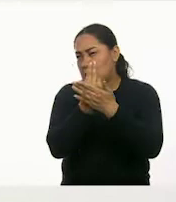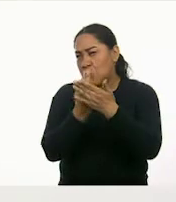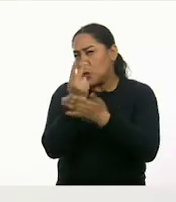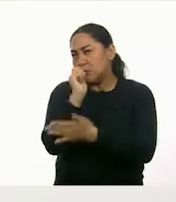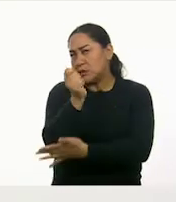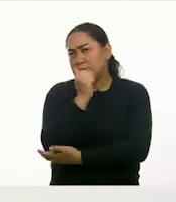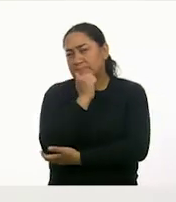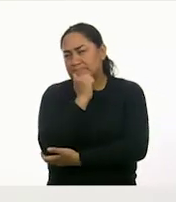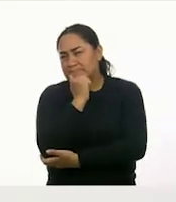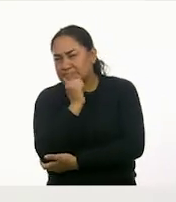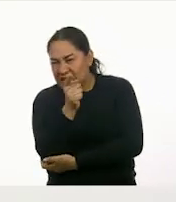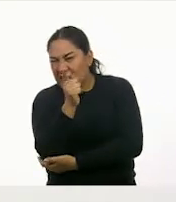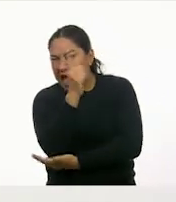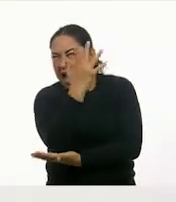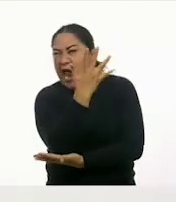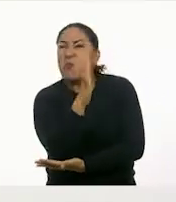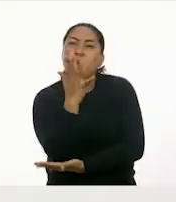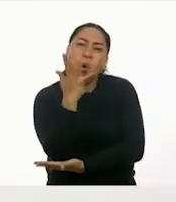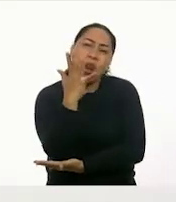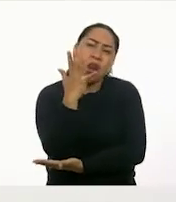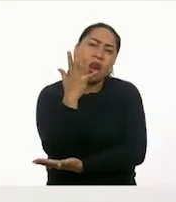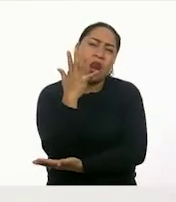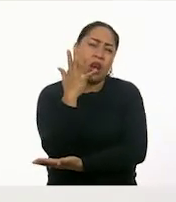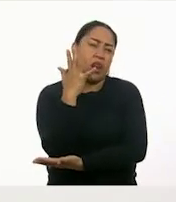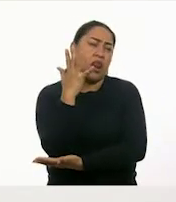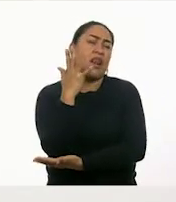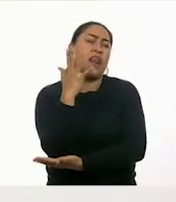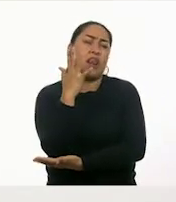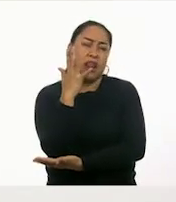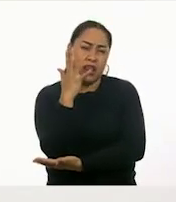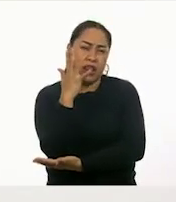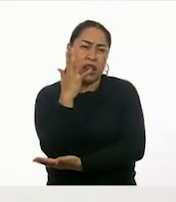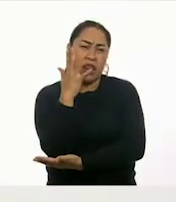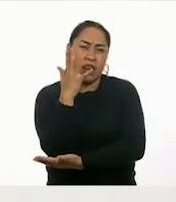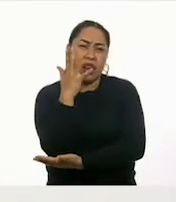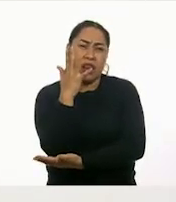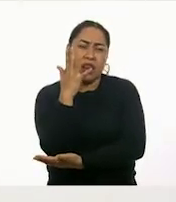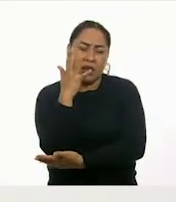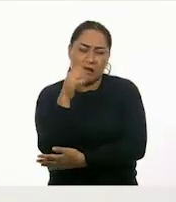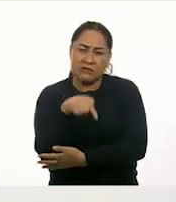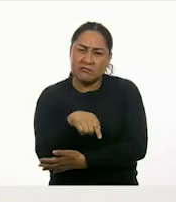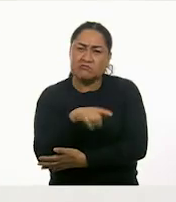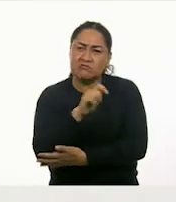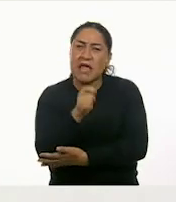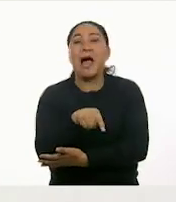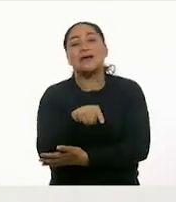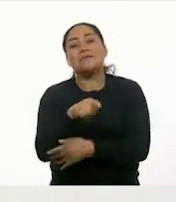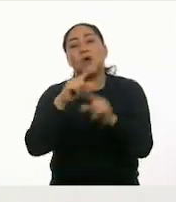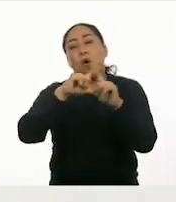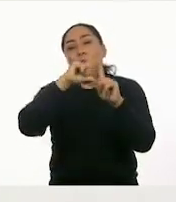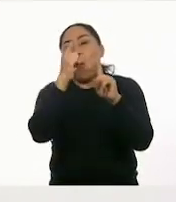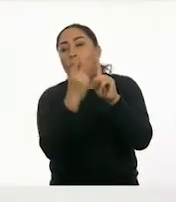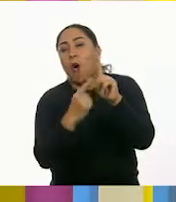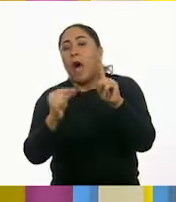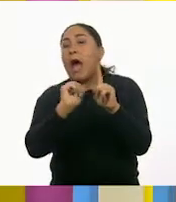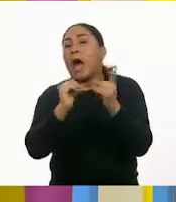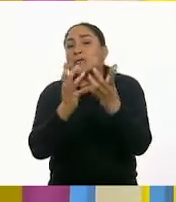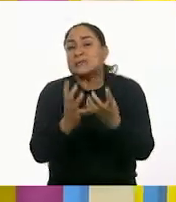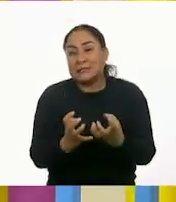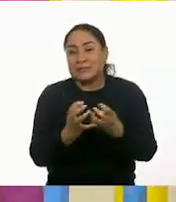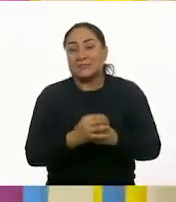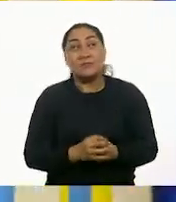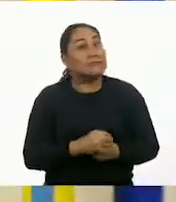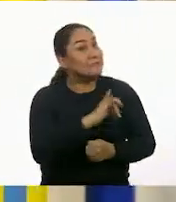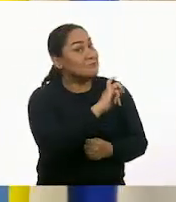Es un árbol, pero hace referencia, yo supongo, a lo de abajo. Sí. ¿Son hojas secas? ¡Es correcto!